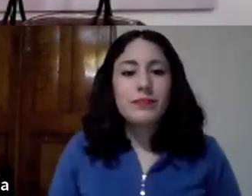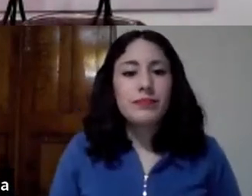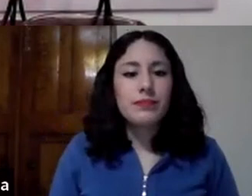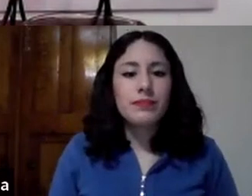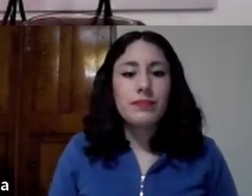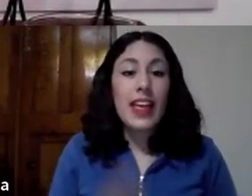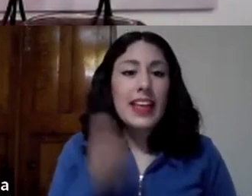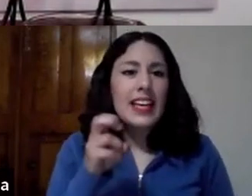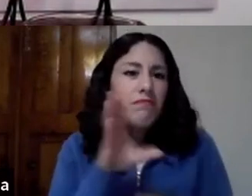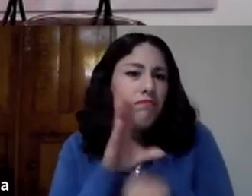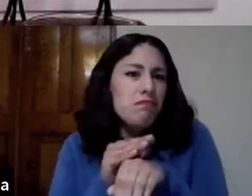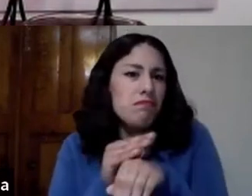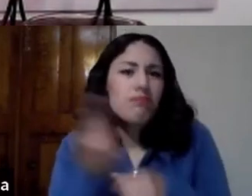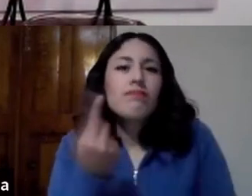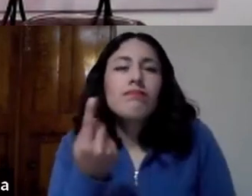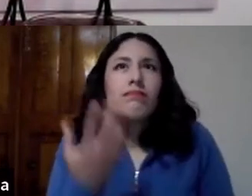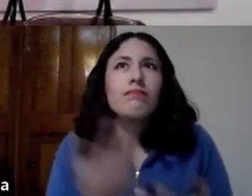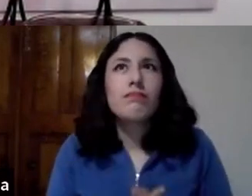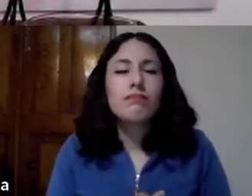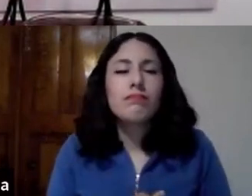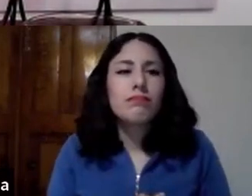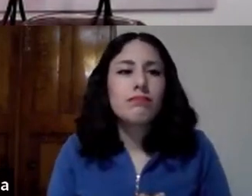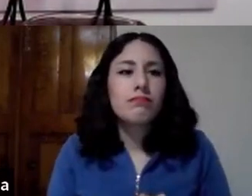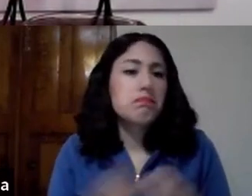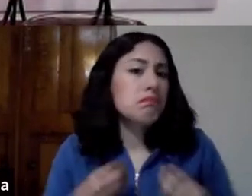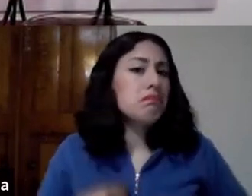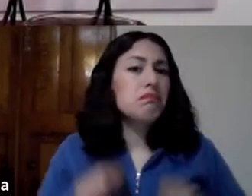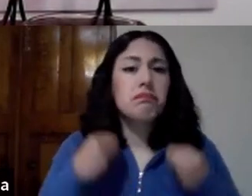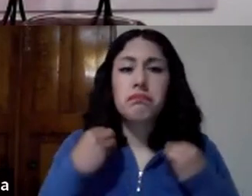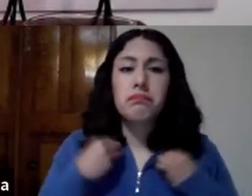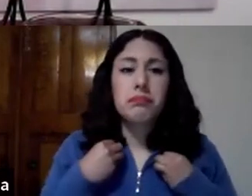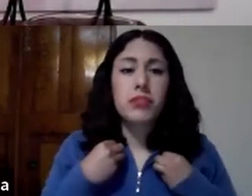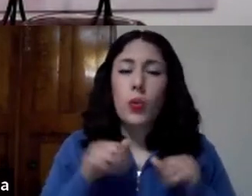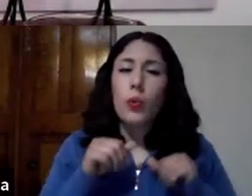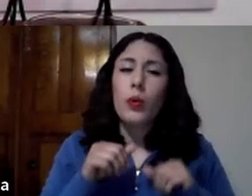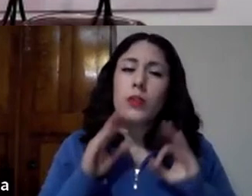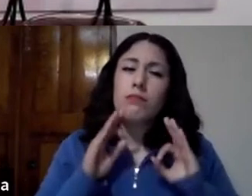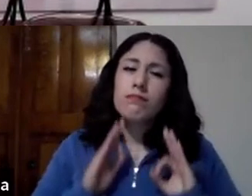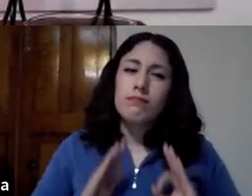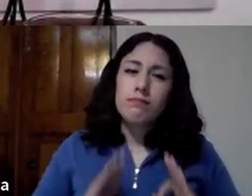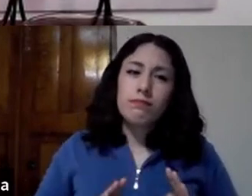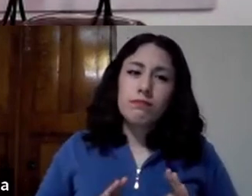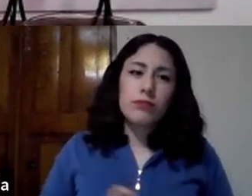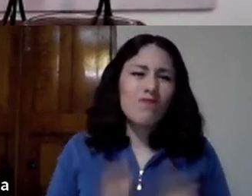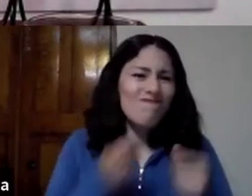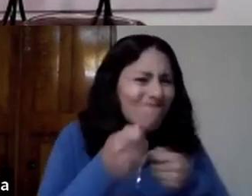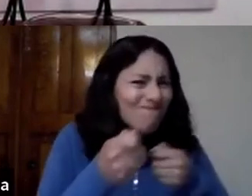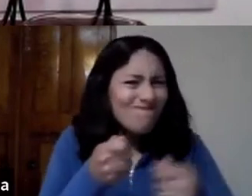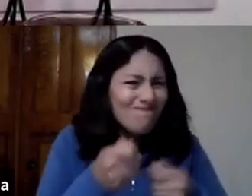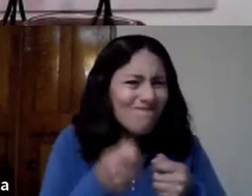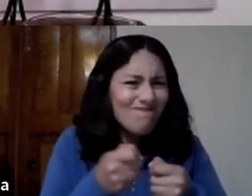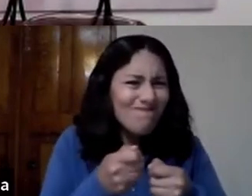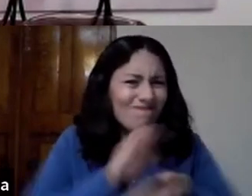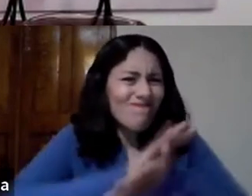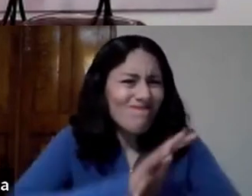simplemente existir sin tratar de andar probando sin tratar de andar como decíamos ayer dominando simplemente